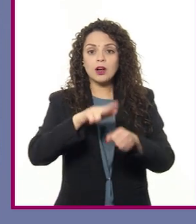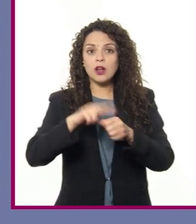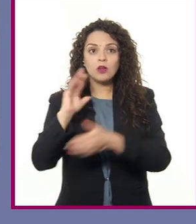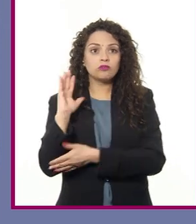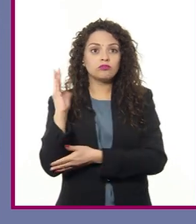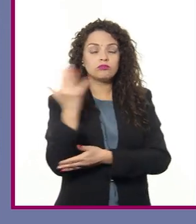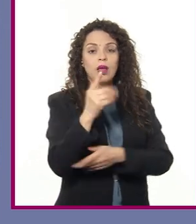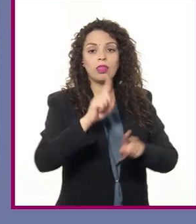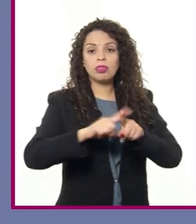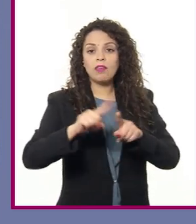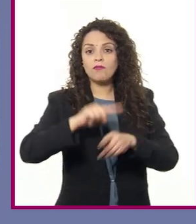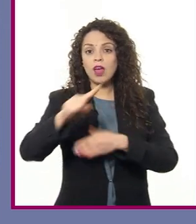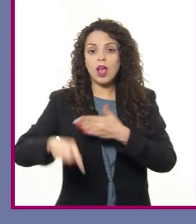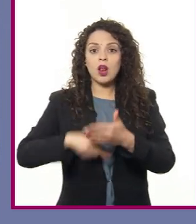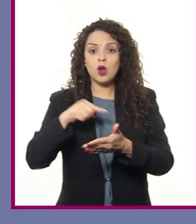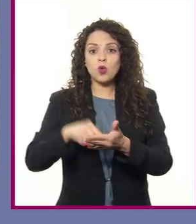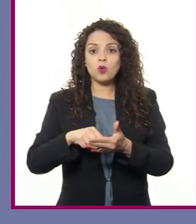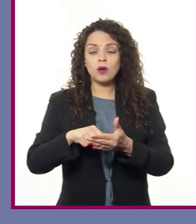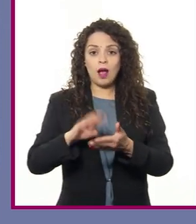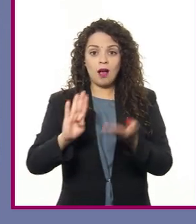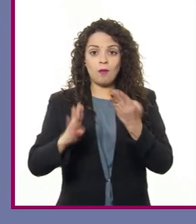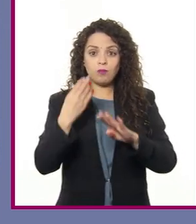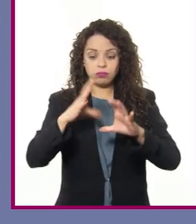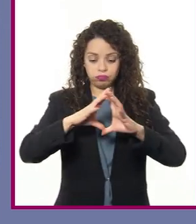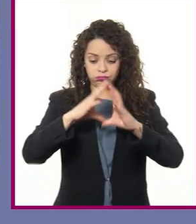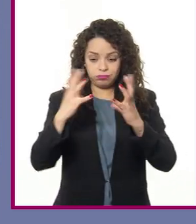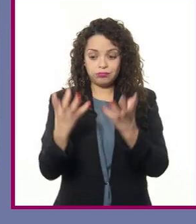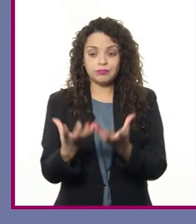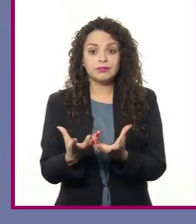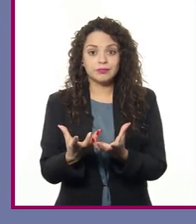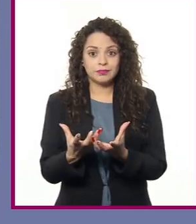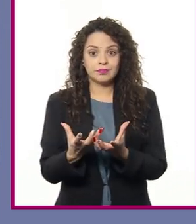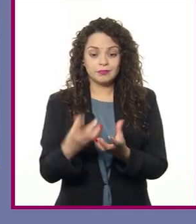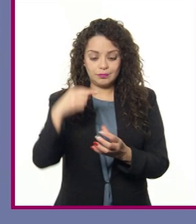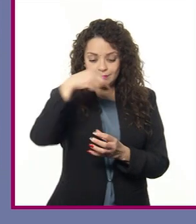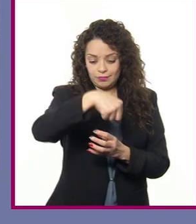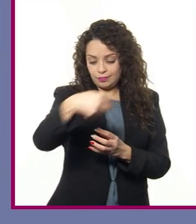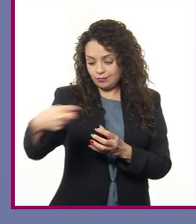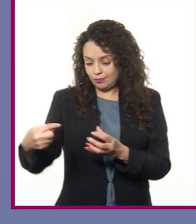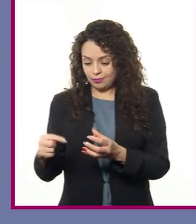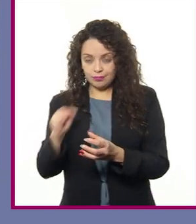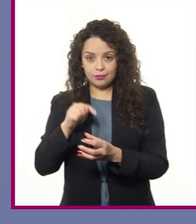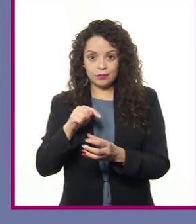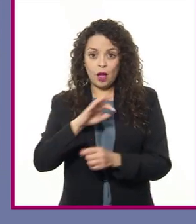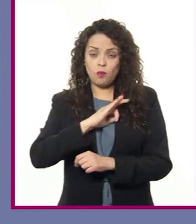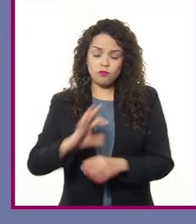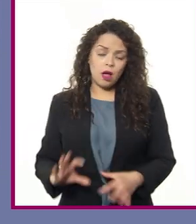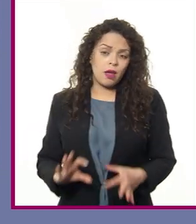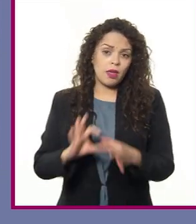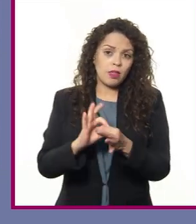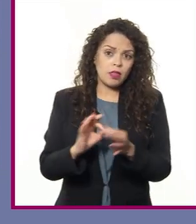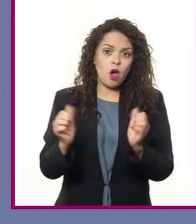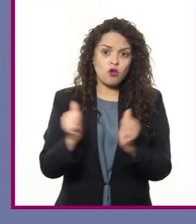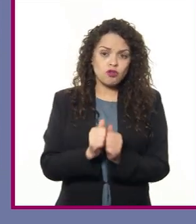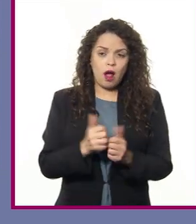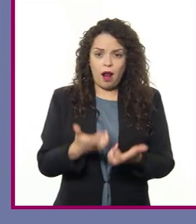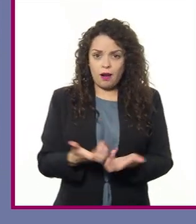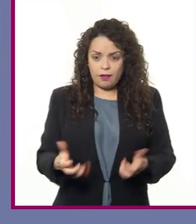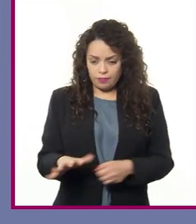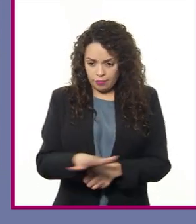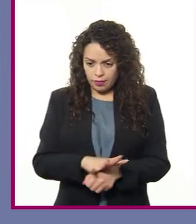diferentes lugares de la Tierra. Los recursos naturales pueden estar asociados con el suelo,